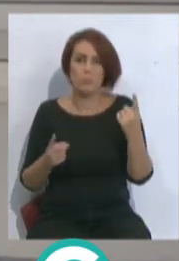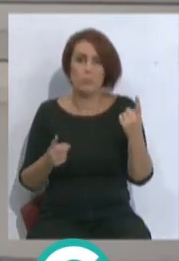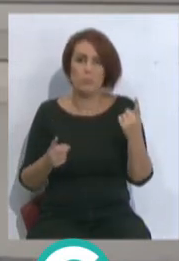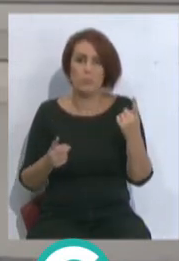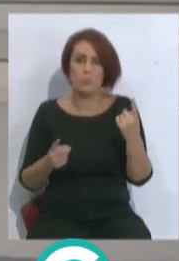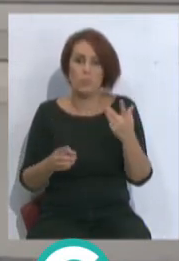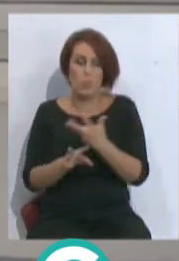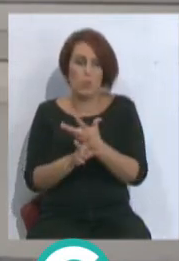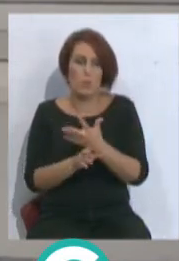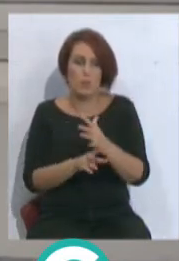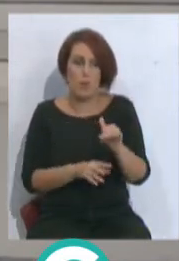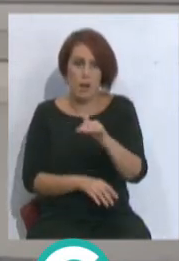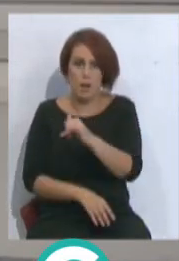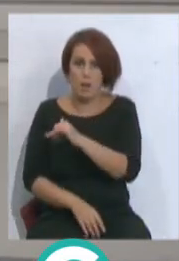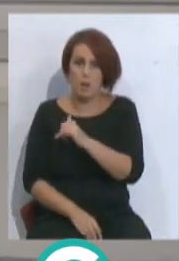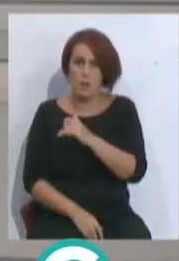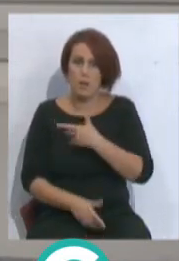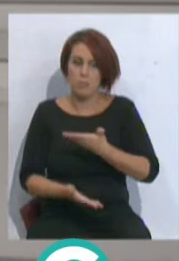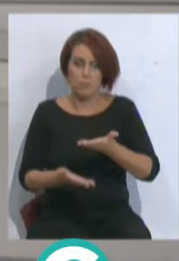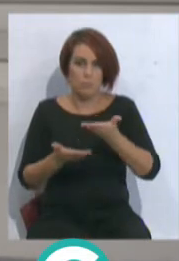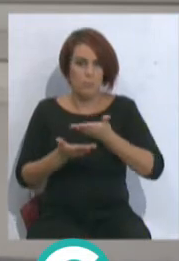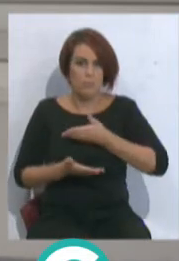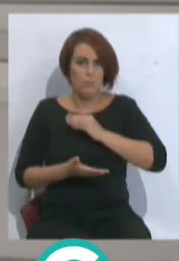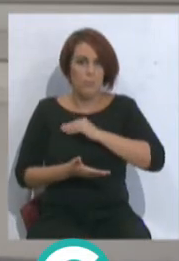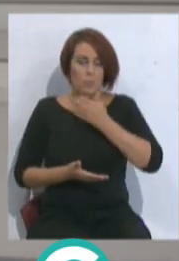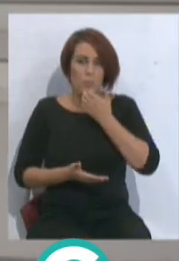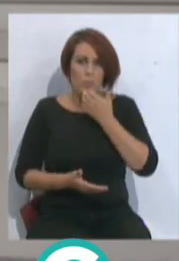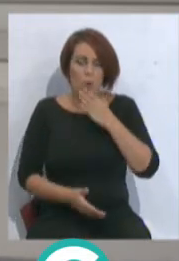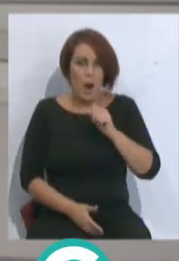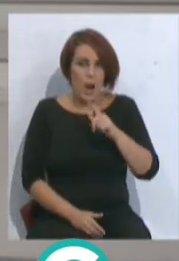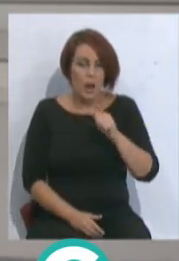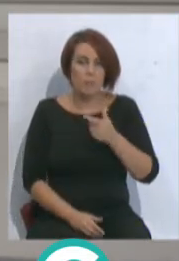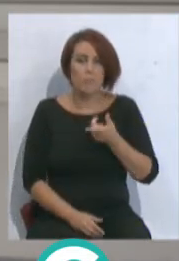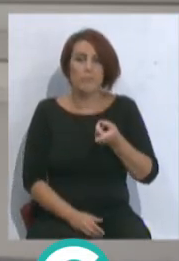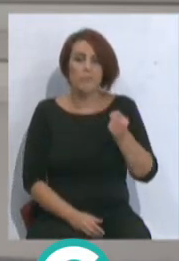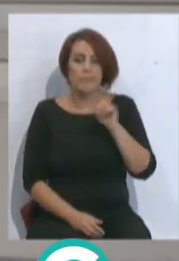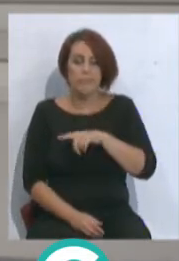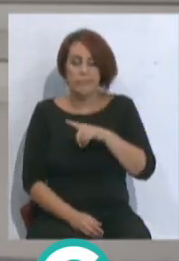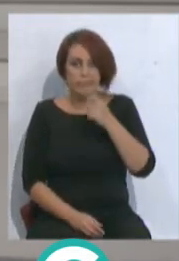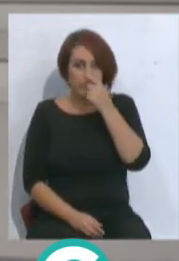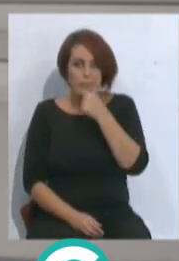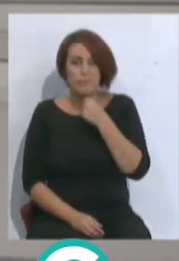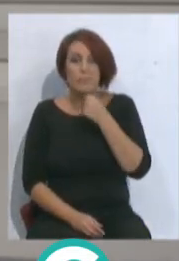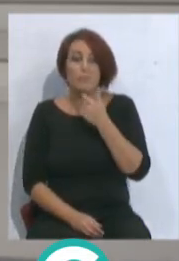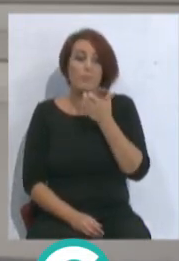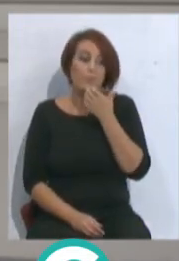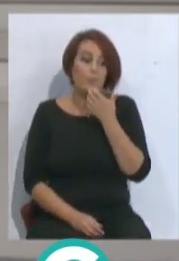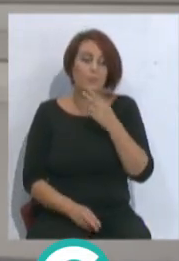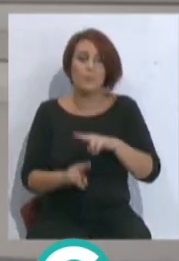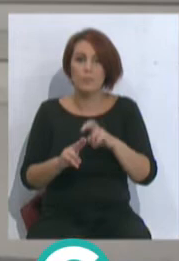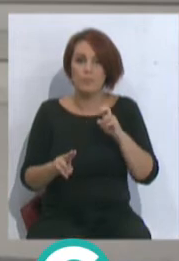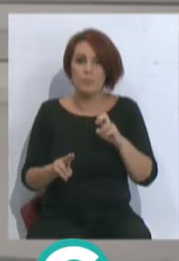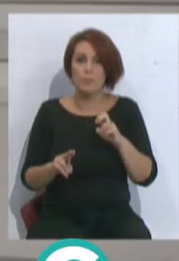tiene jugadores que le ayudan muchísimo, con el caso de Cala, el caso de José Mari, el caso de Álvaro